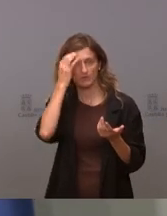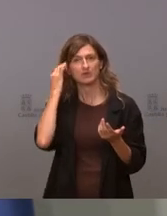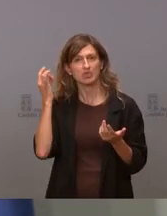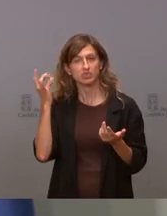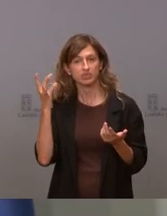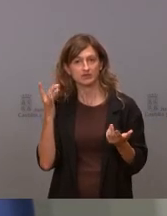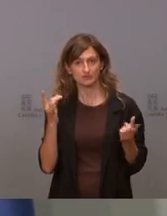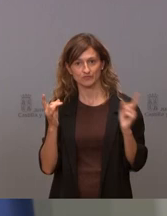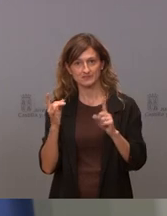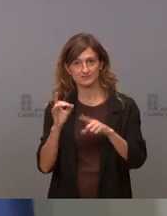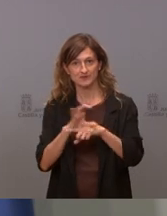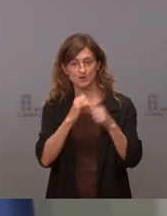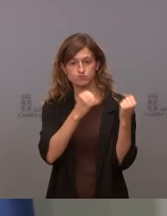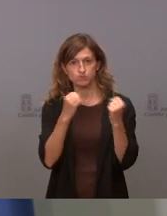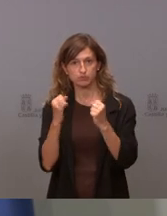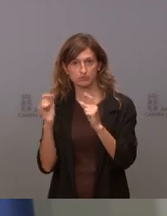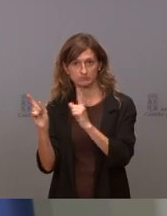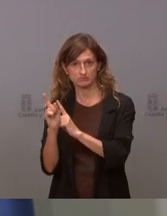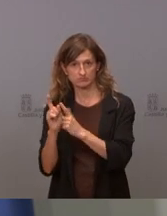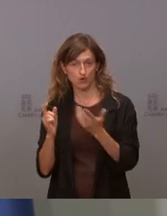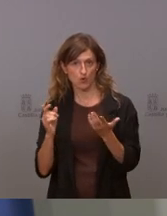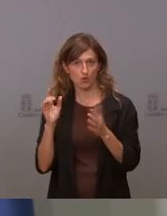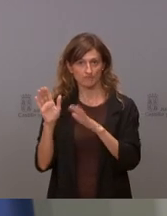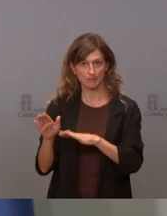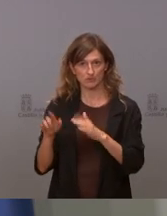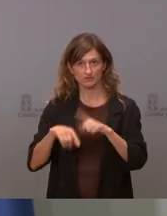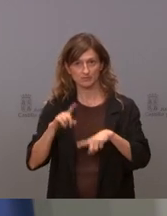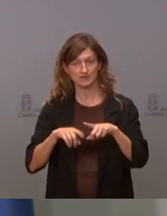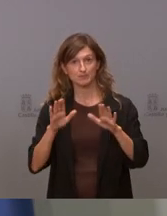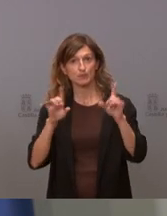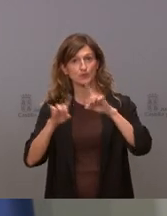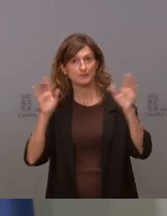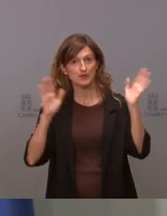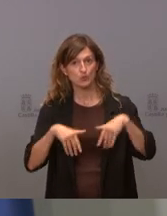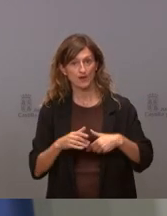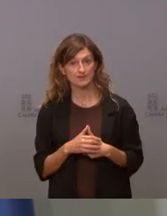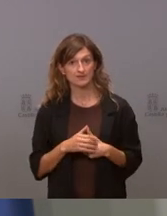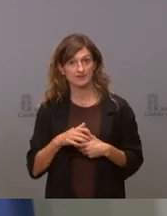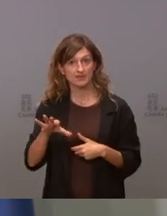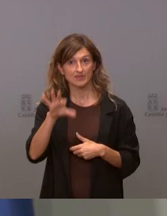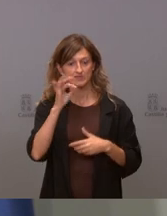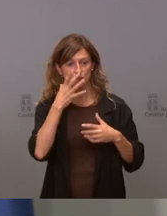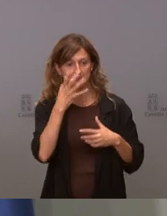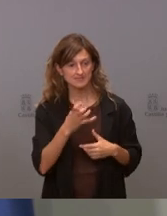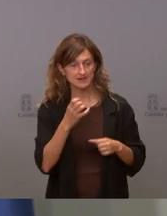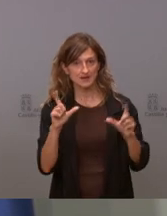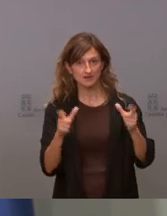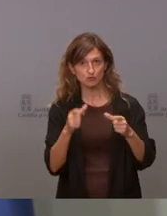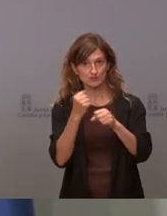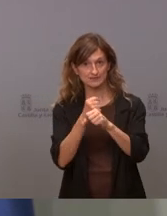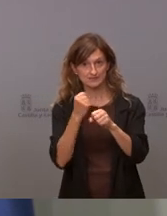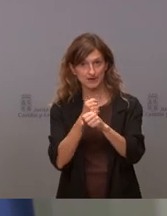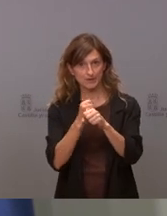pero no es el problema pero naturalmente en decisiones serias en reuniones de trabajo serias